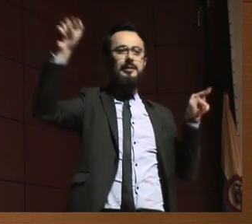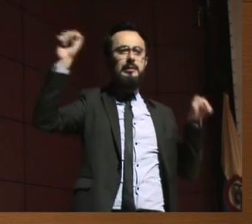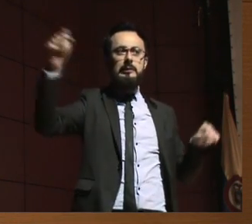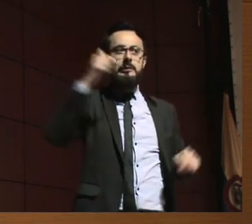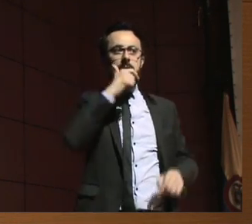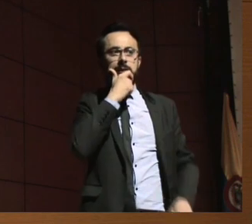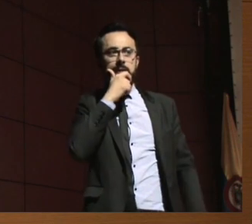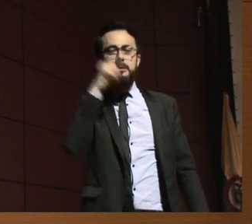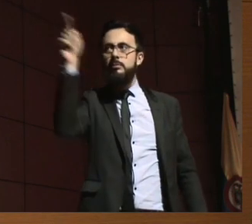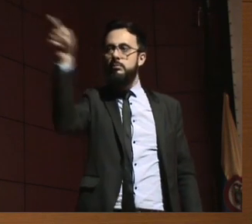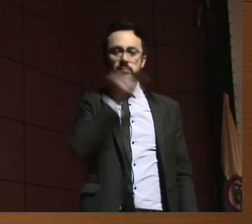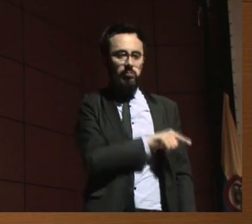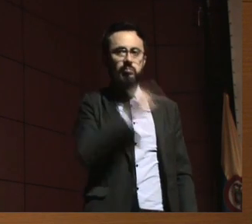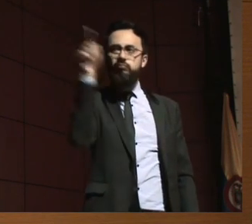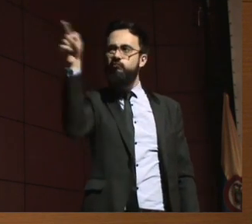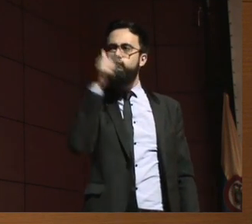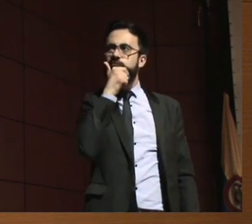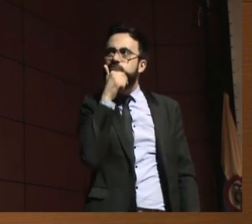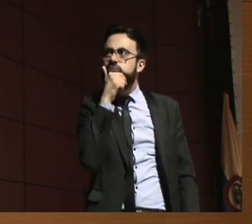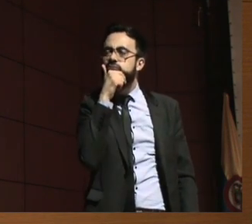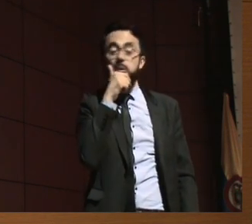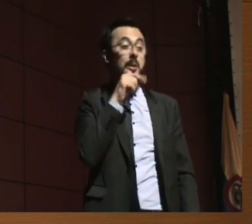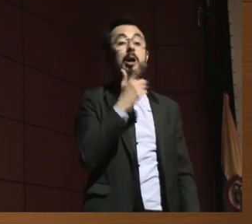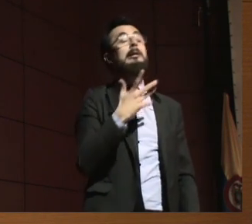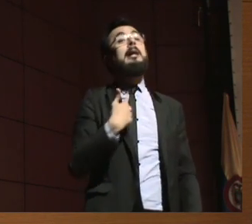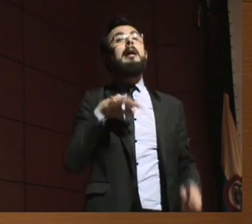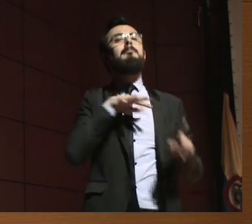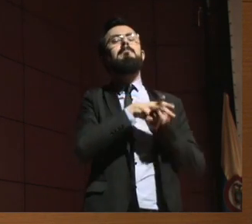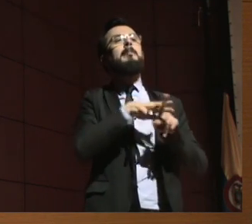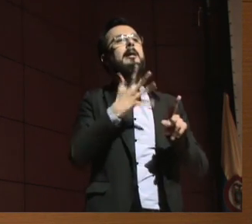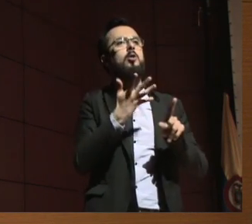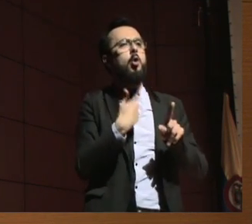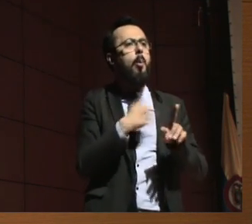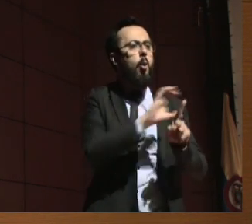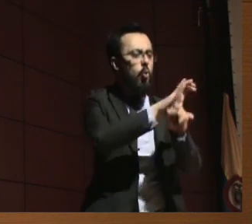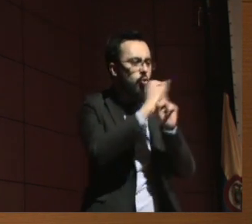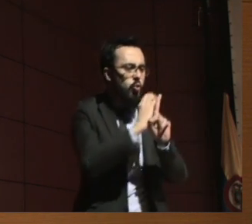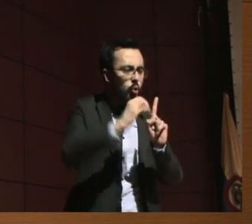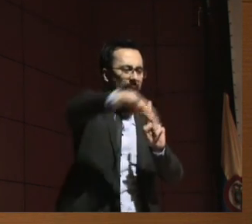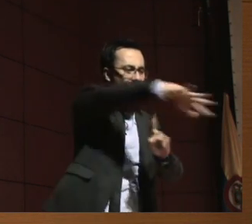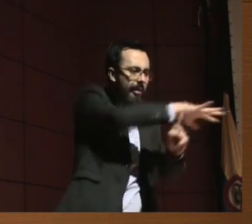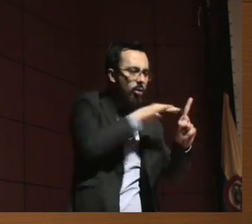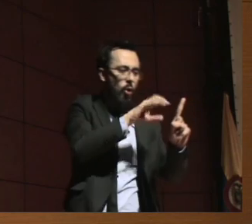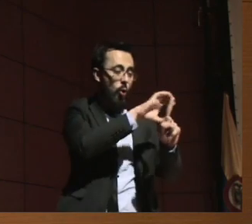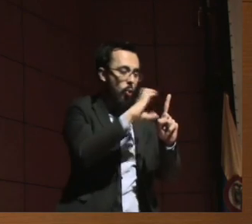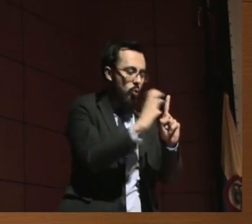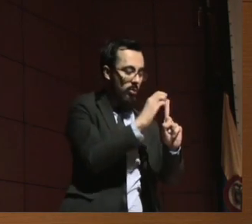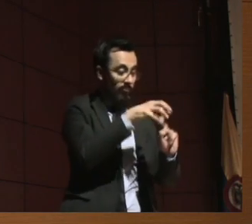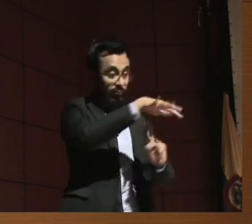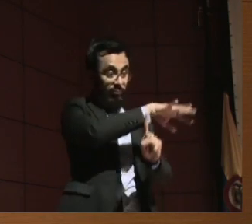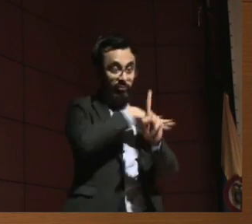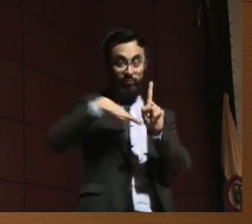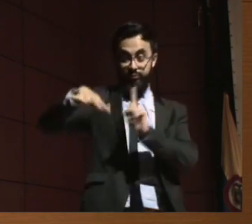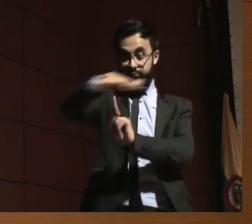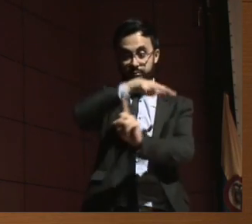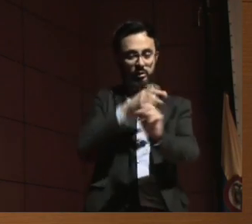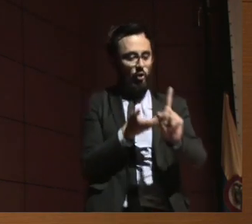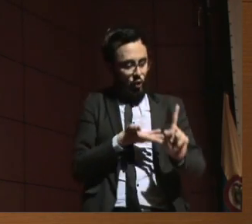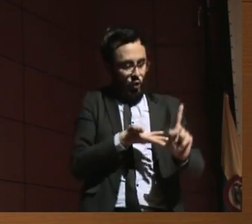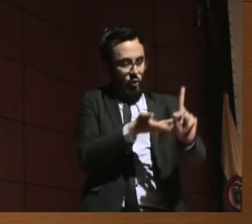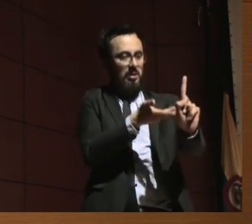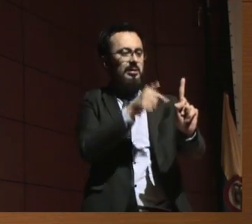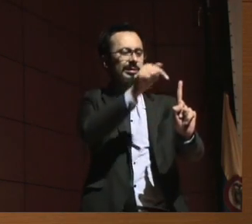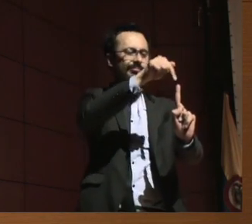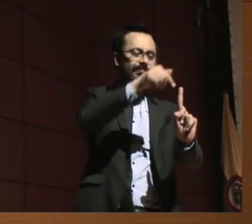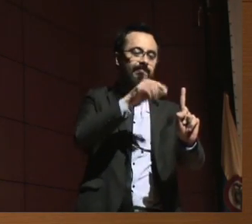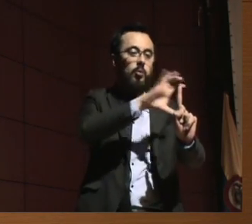ese tema, esa interpretación de ese tema cultural en donde se está desenvolviendo el individuo. Entonces, creo que ahí